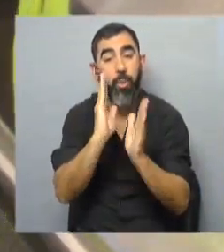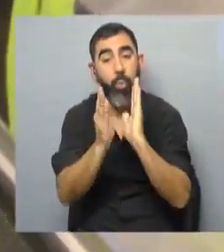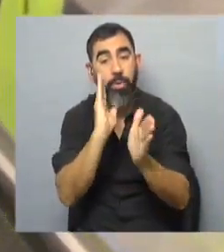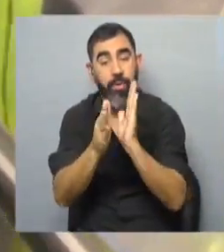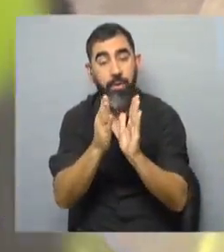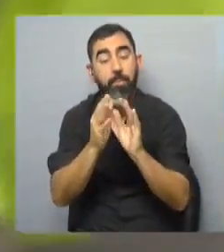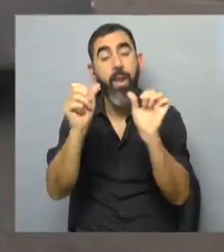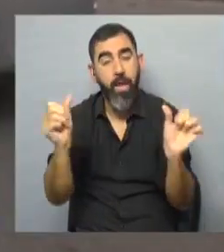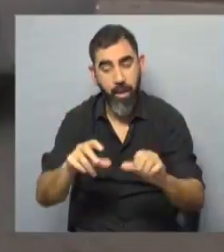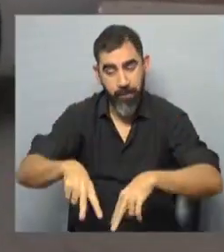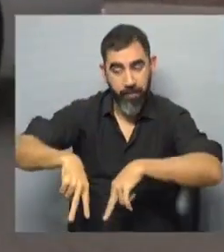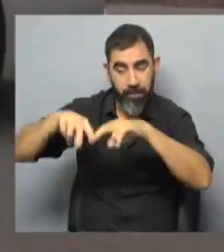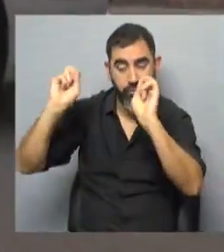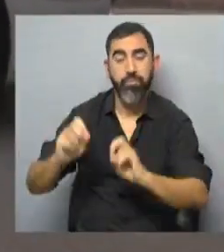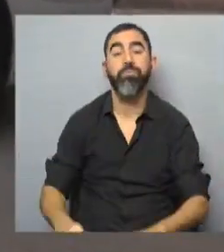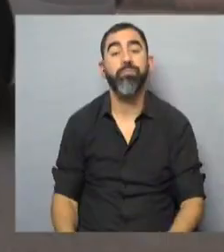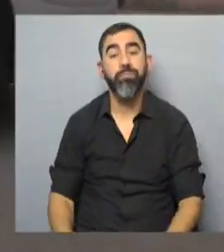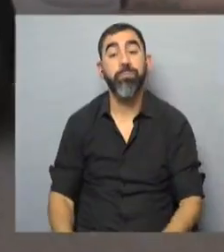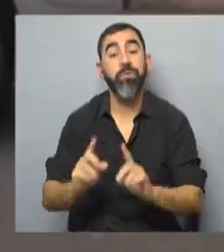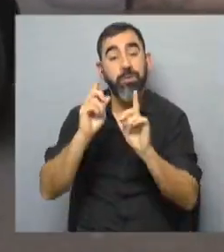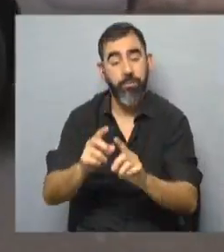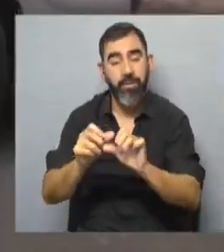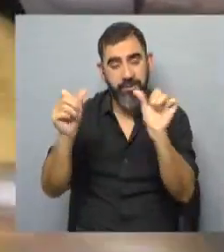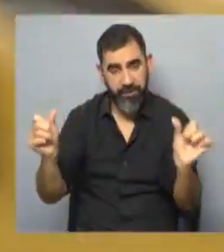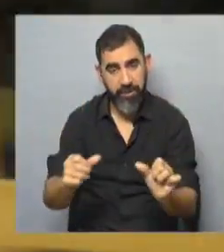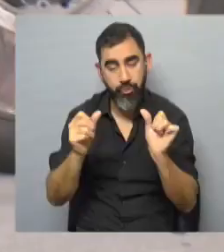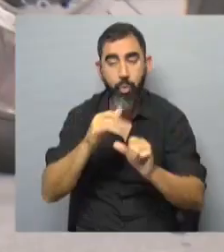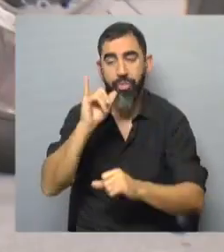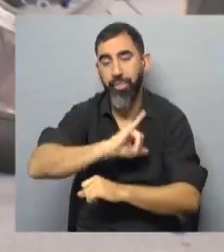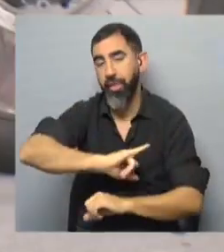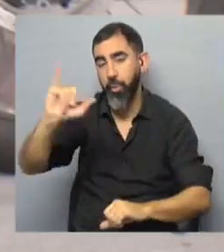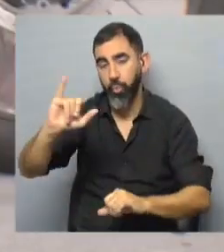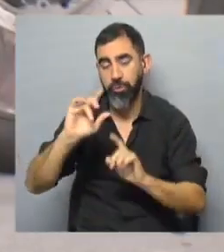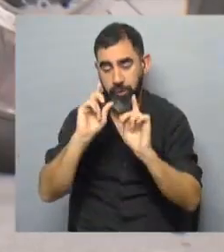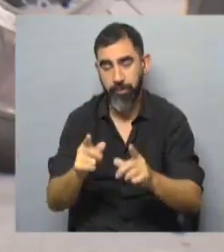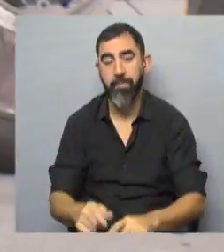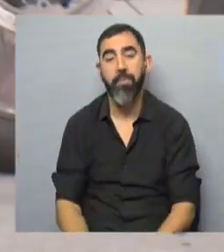para que realice la investigación. Además se realizó una denuncia penal.